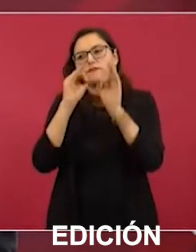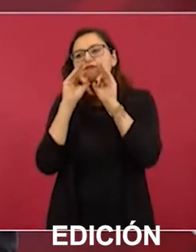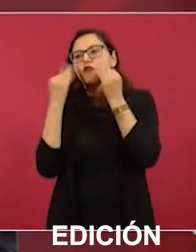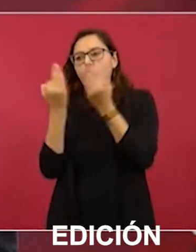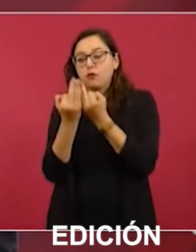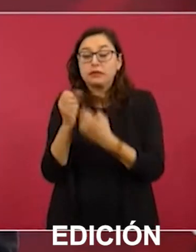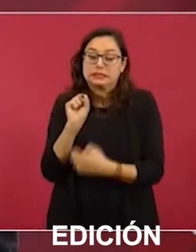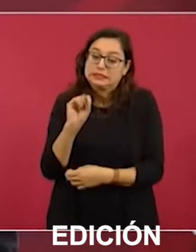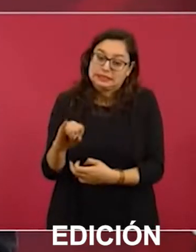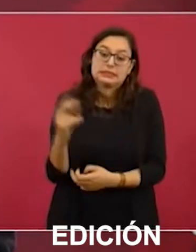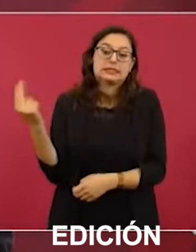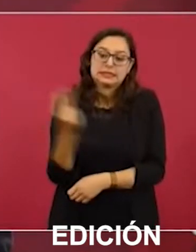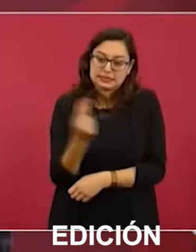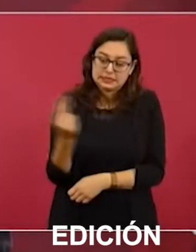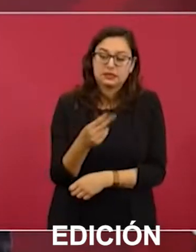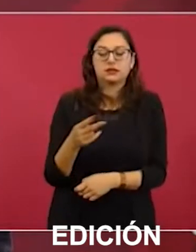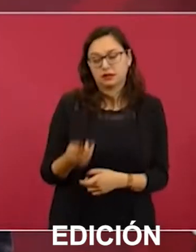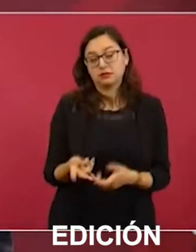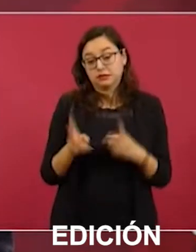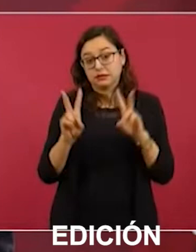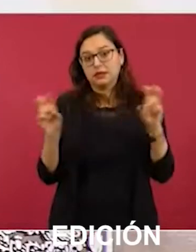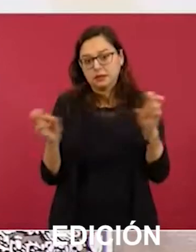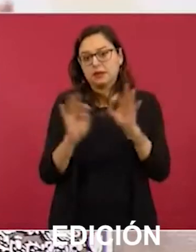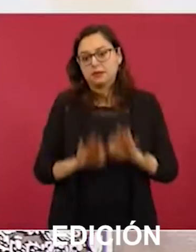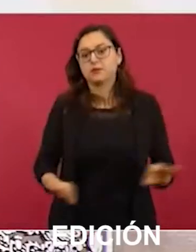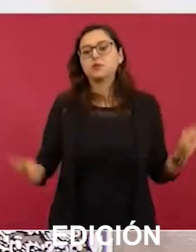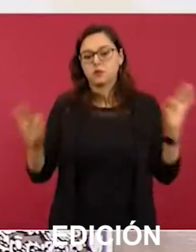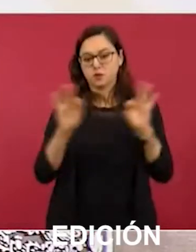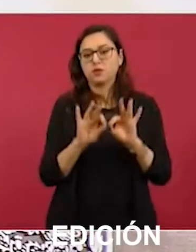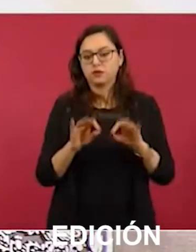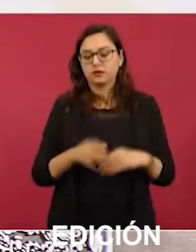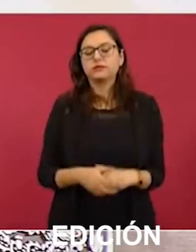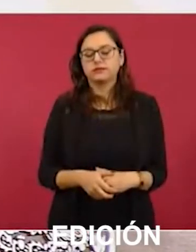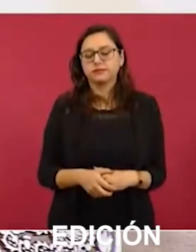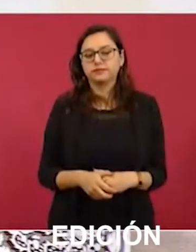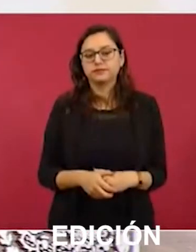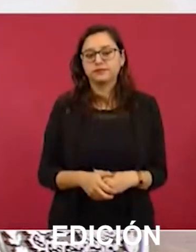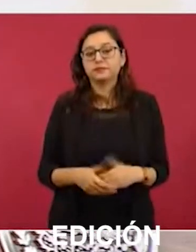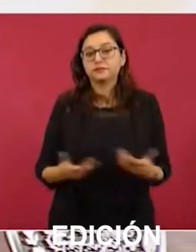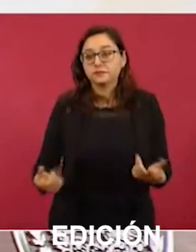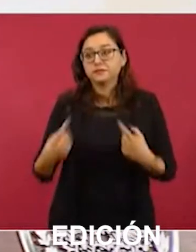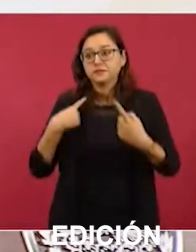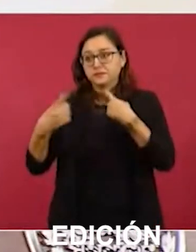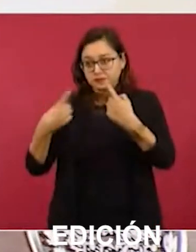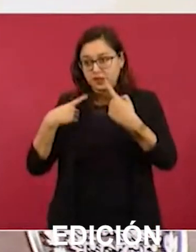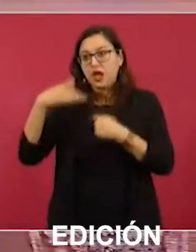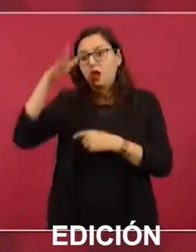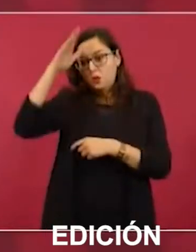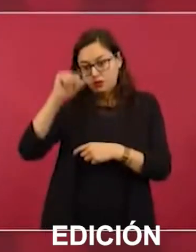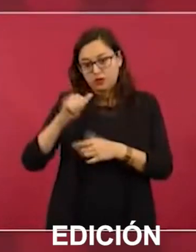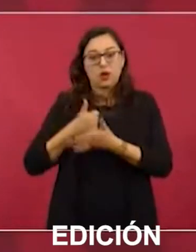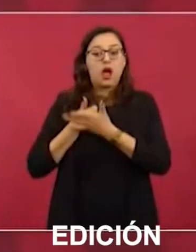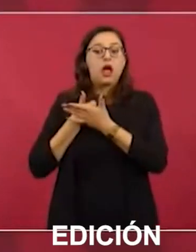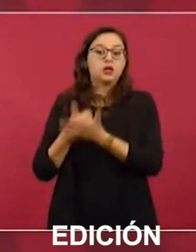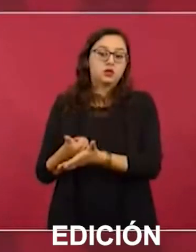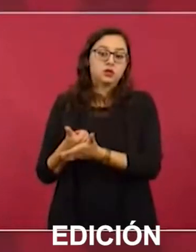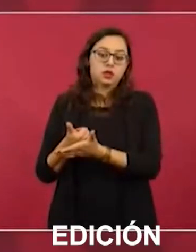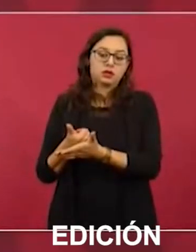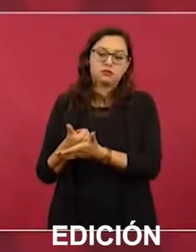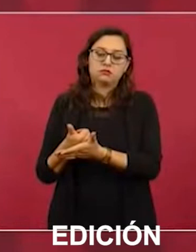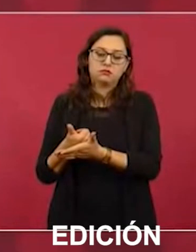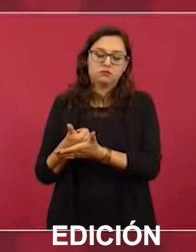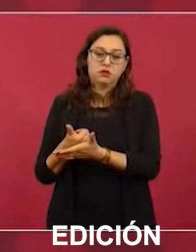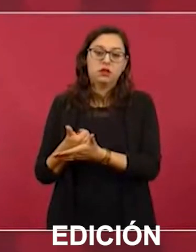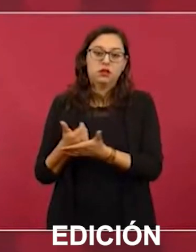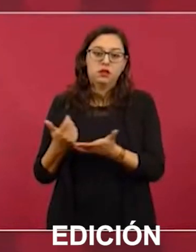Qué bien que está preocupado por eso. Y ponernos de acuerdo para ayudar, como lo estamos